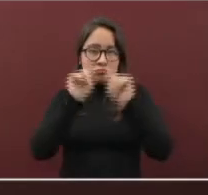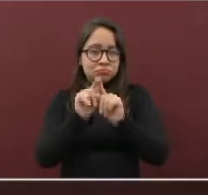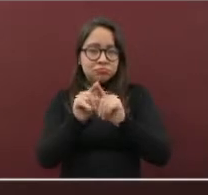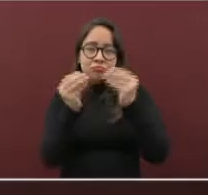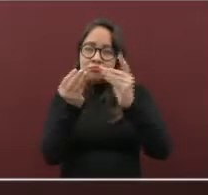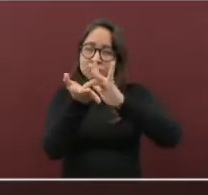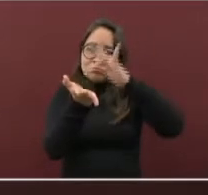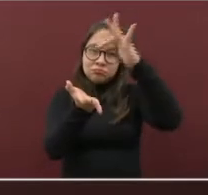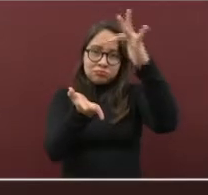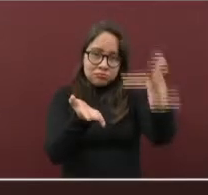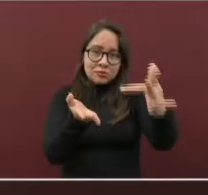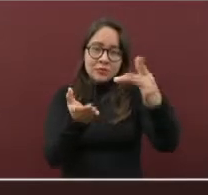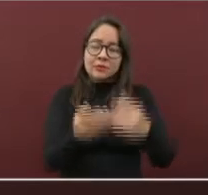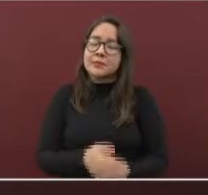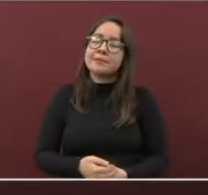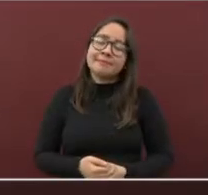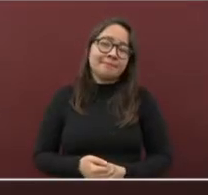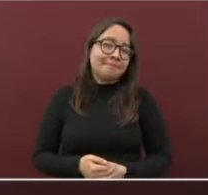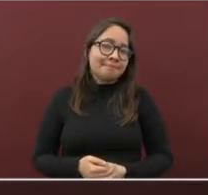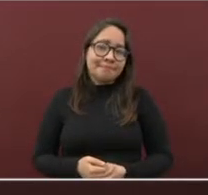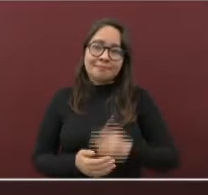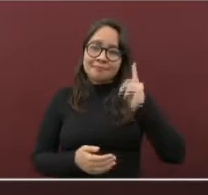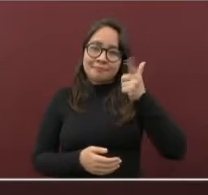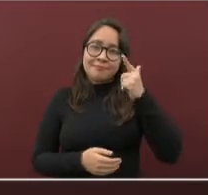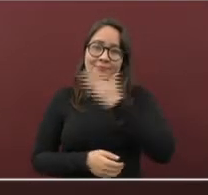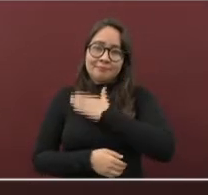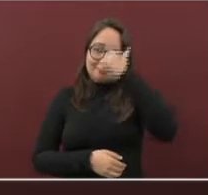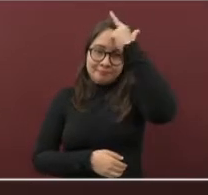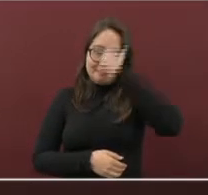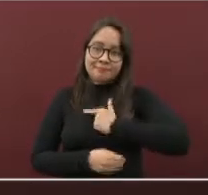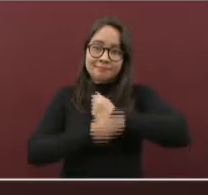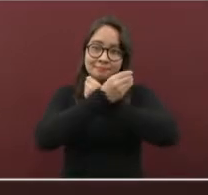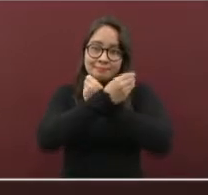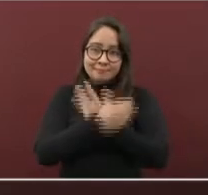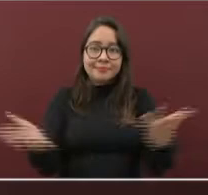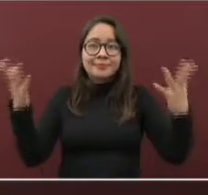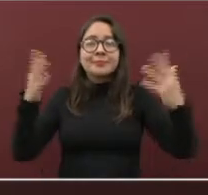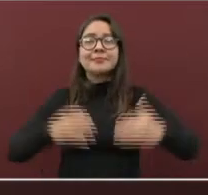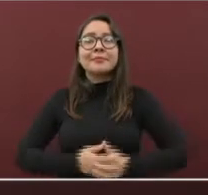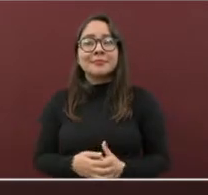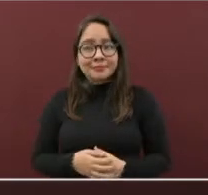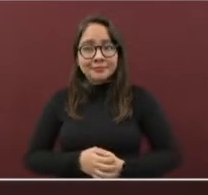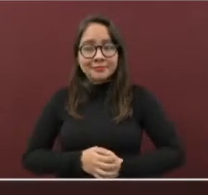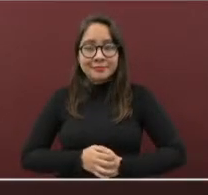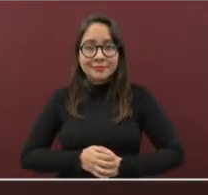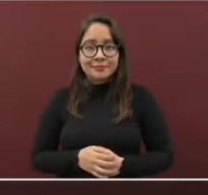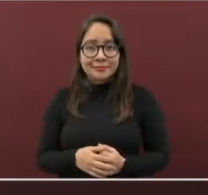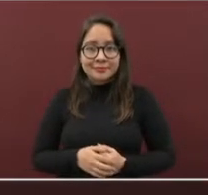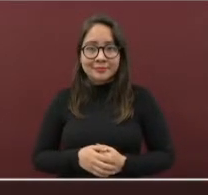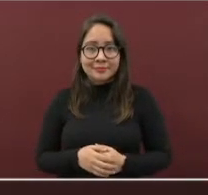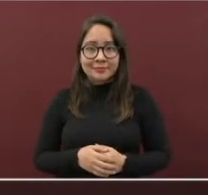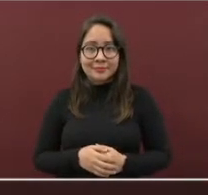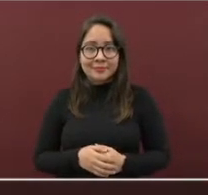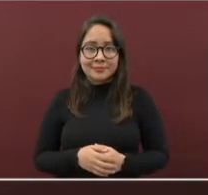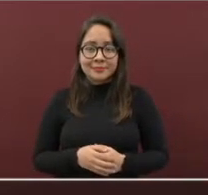gracias. Y como siempre, mi mejor deseo de que pasen ustedes muy, pero muy buenas noches.